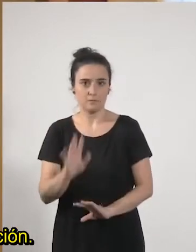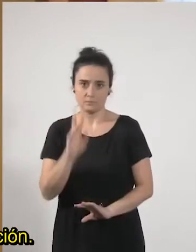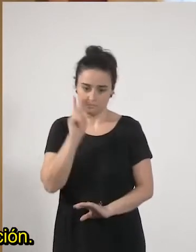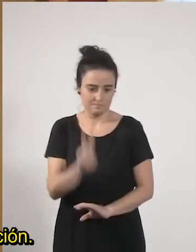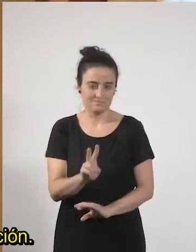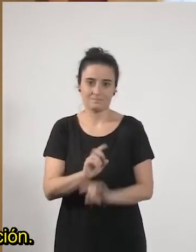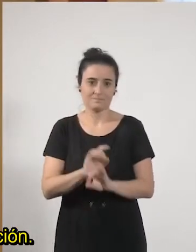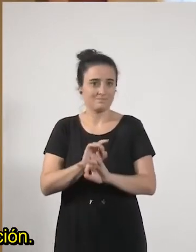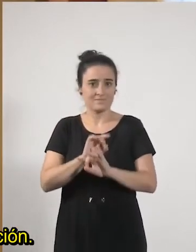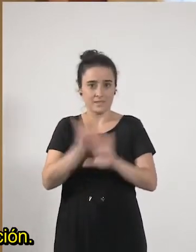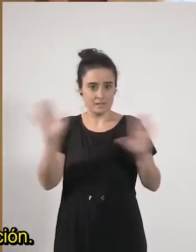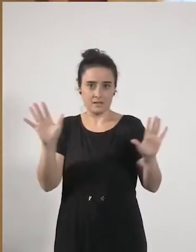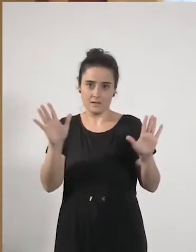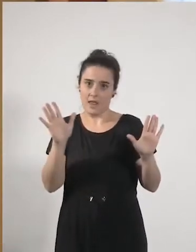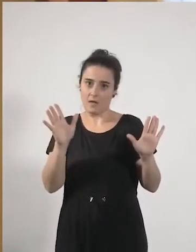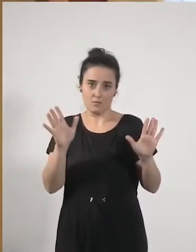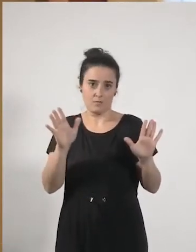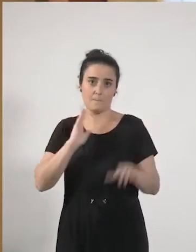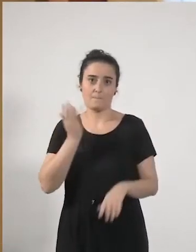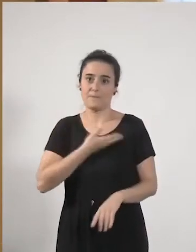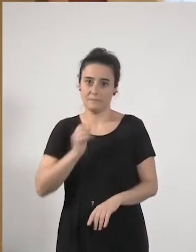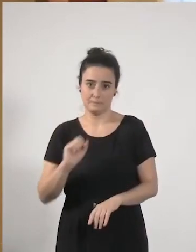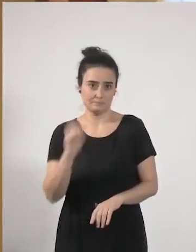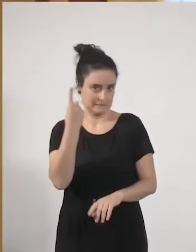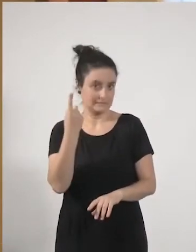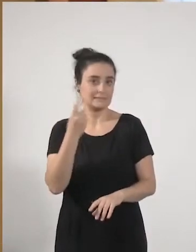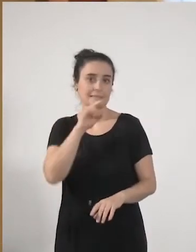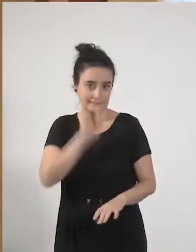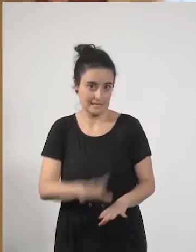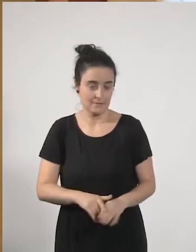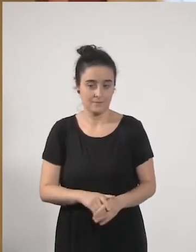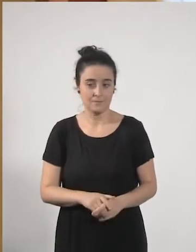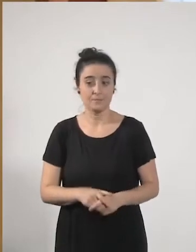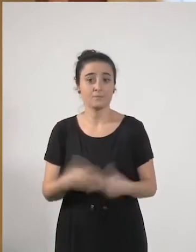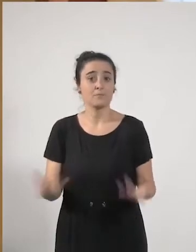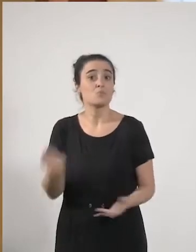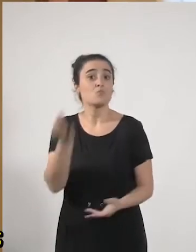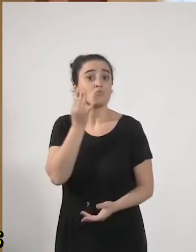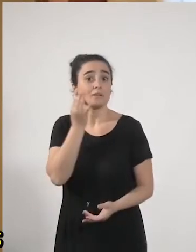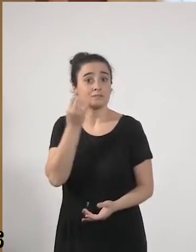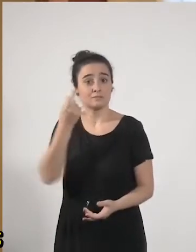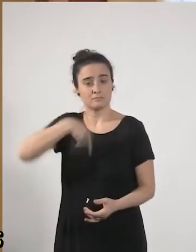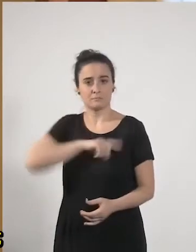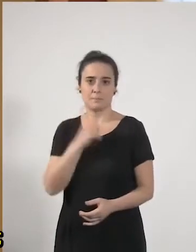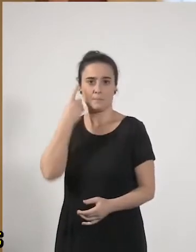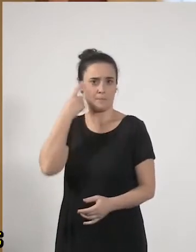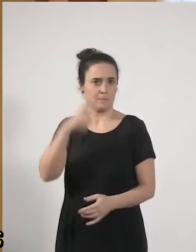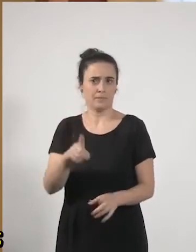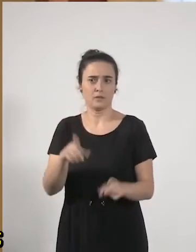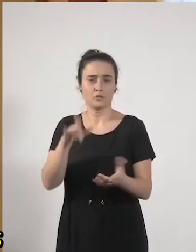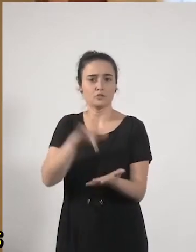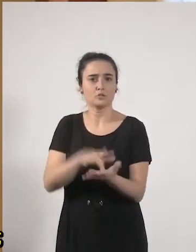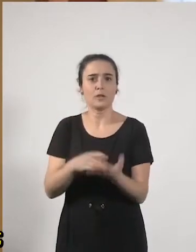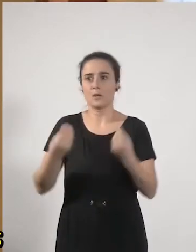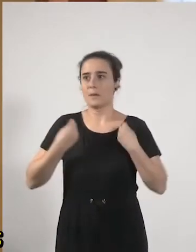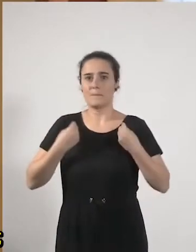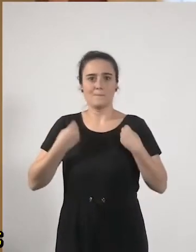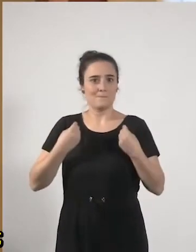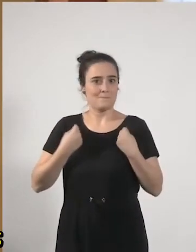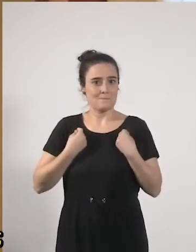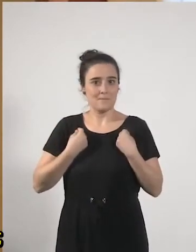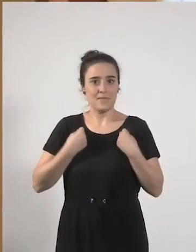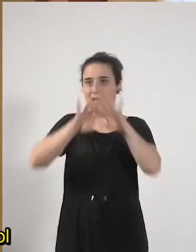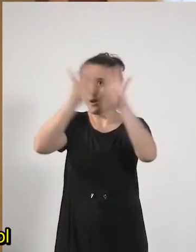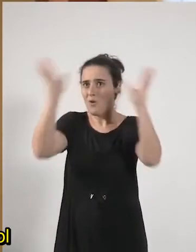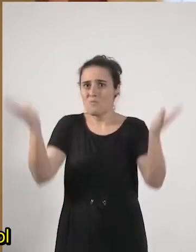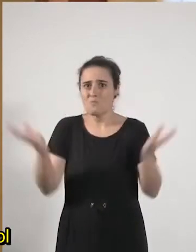en una dirección. Y sabemos que las mujeres son el soporte fundamental del sostenimiento de la vida en todas las regiones del